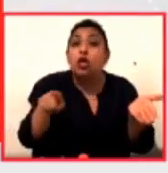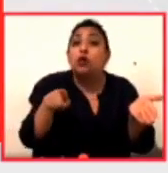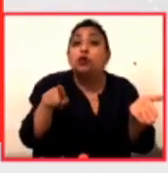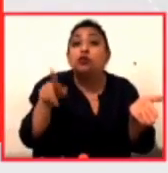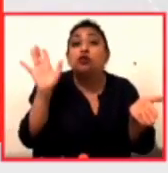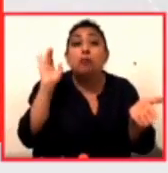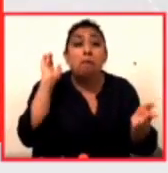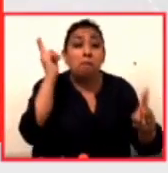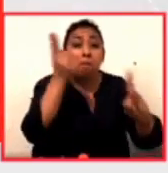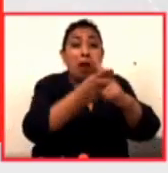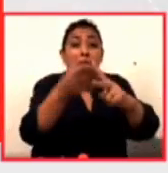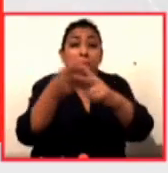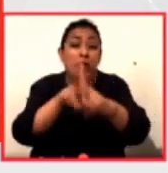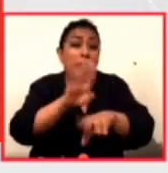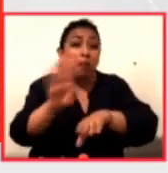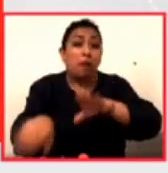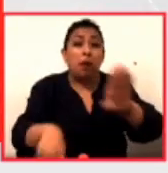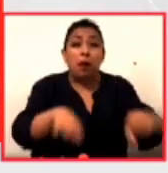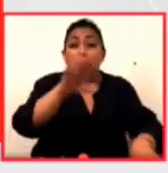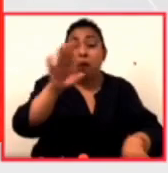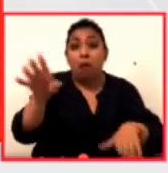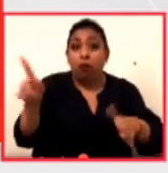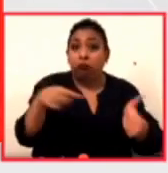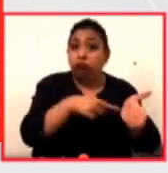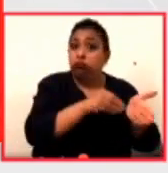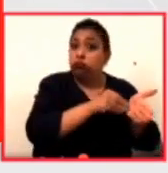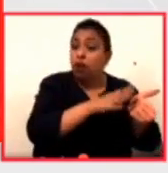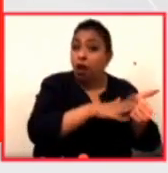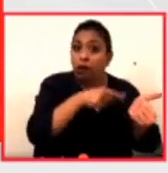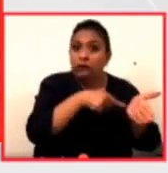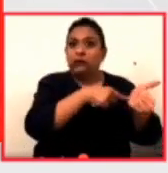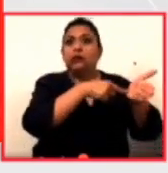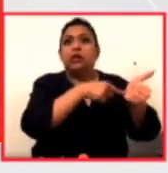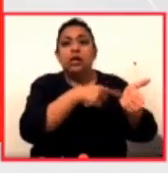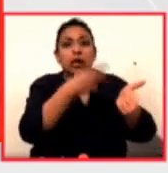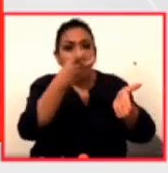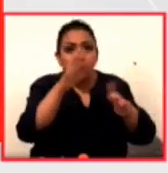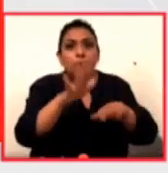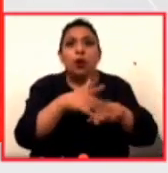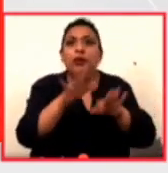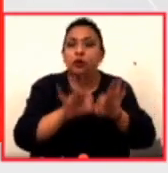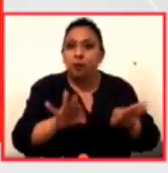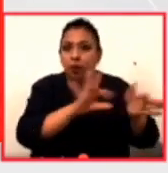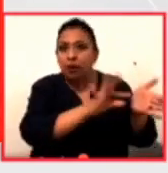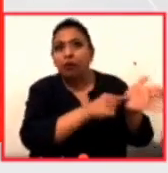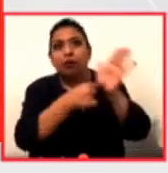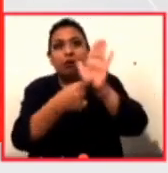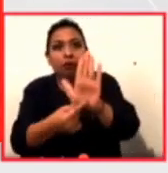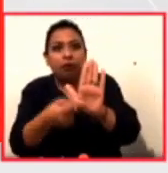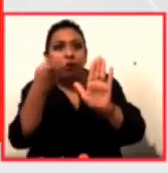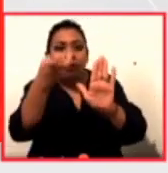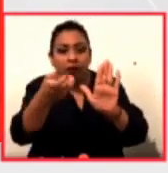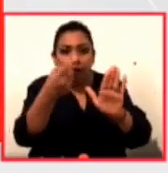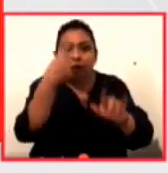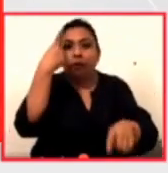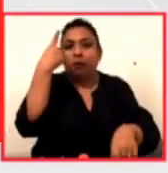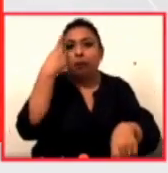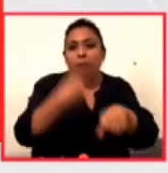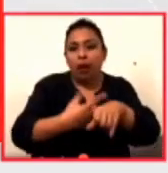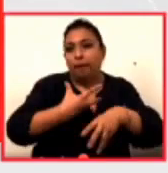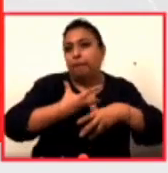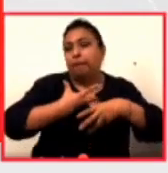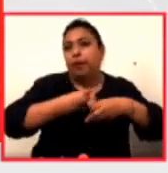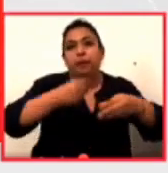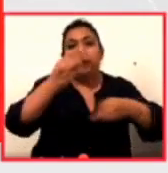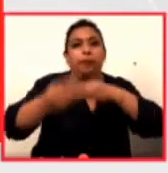mataba. Entonces nos pareció importante tocar el tema de la pandemia a través de